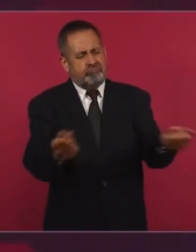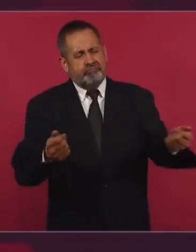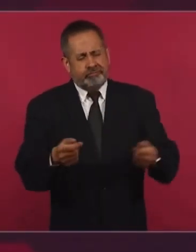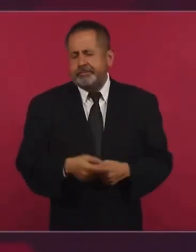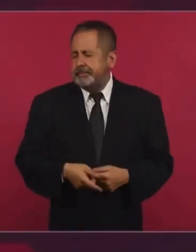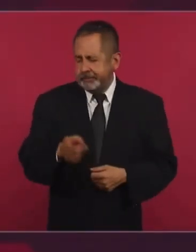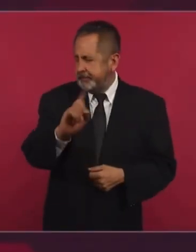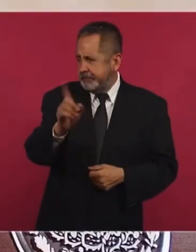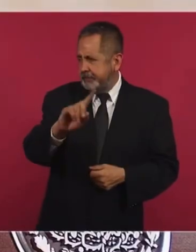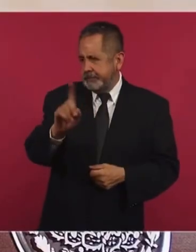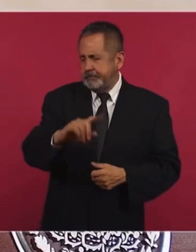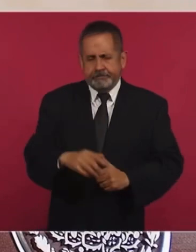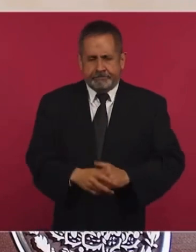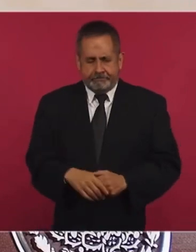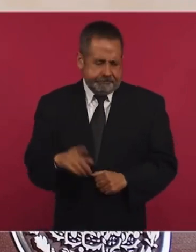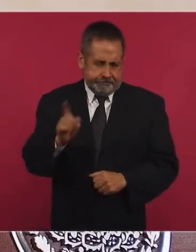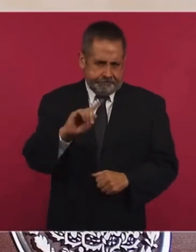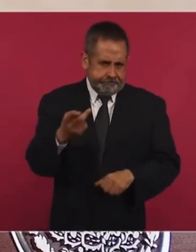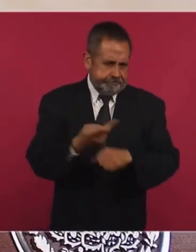no.